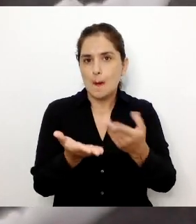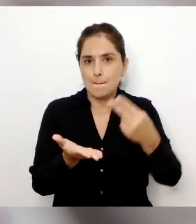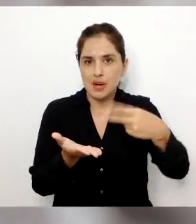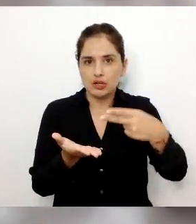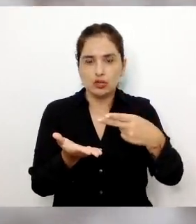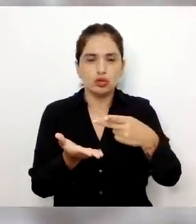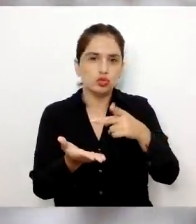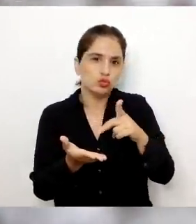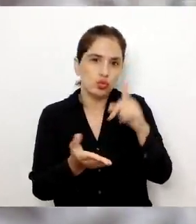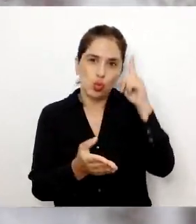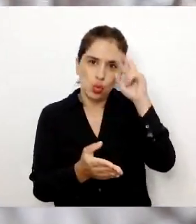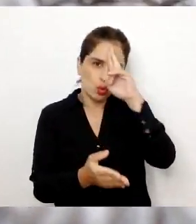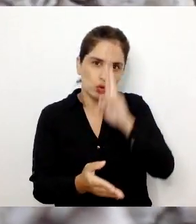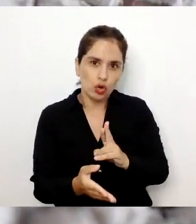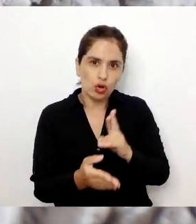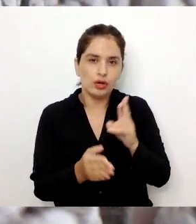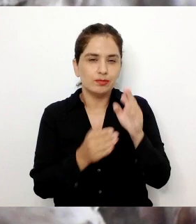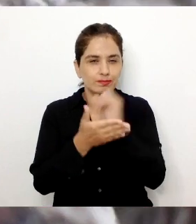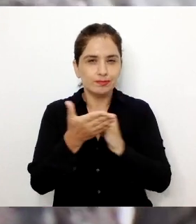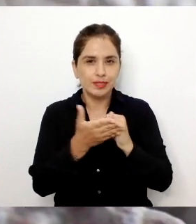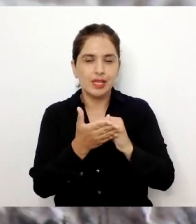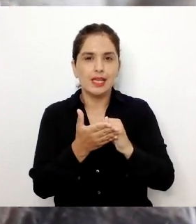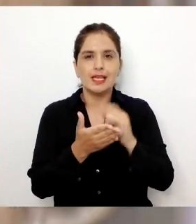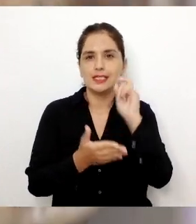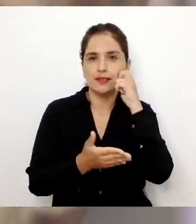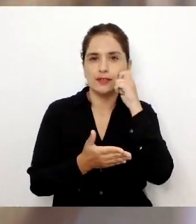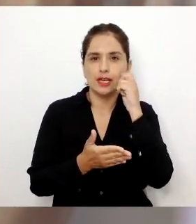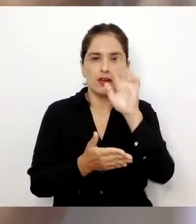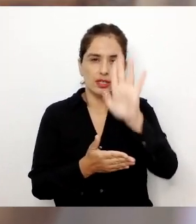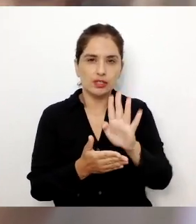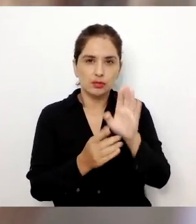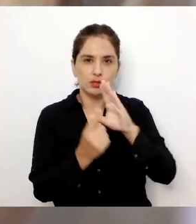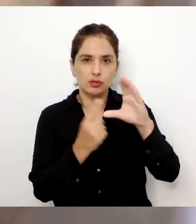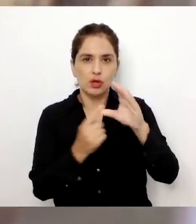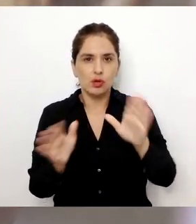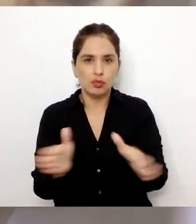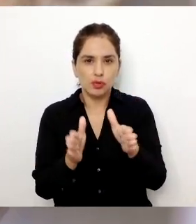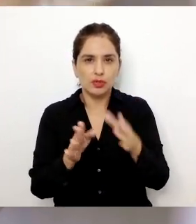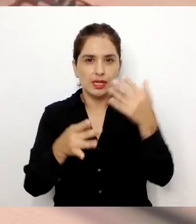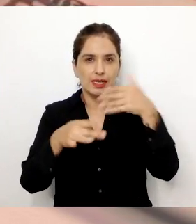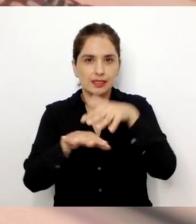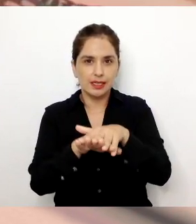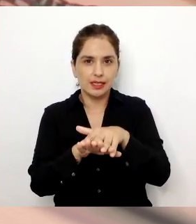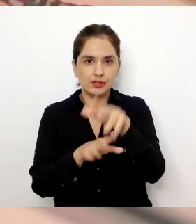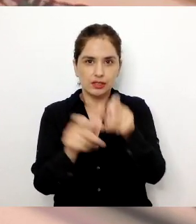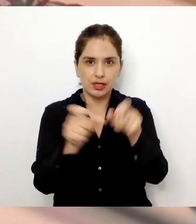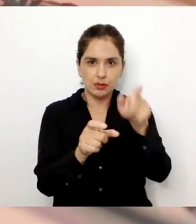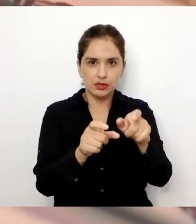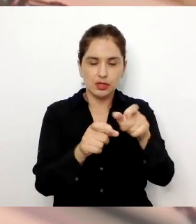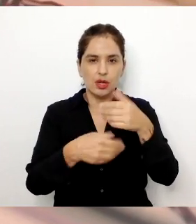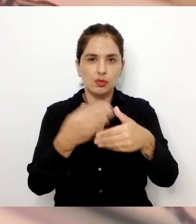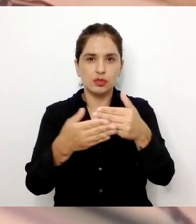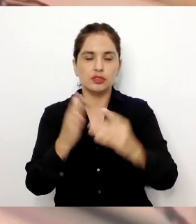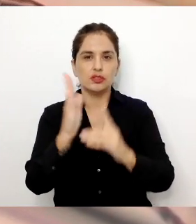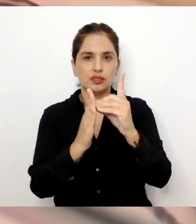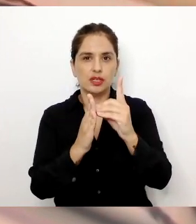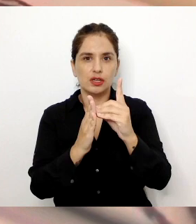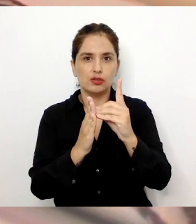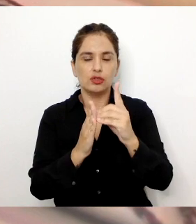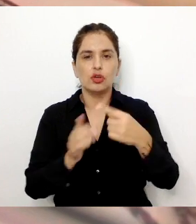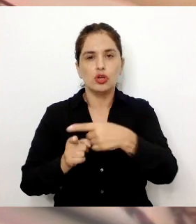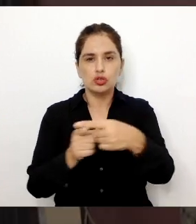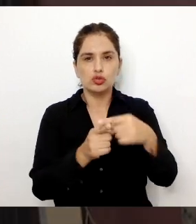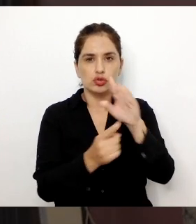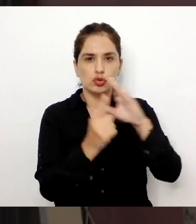función, estética, significados y atributos culturales, promoviendo la integración de sus cultores en los procesos de desarrollo sociocultural y